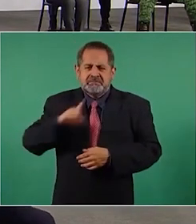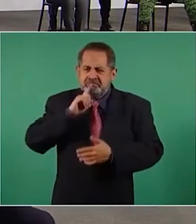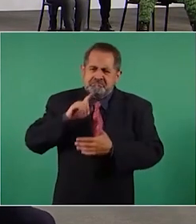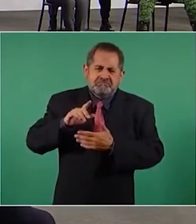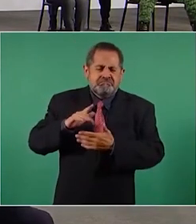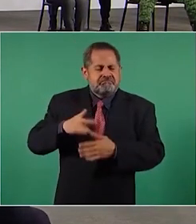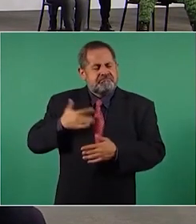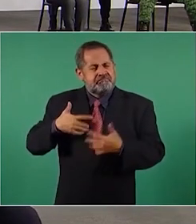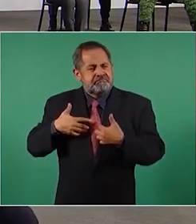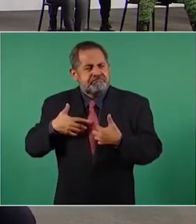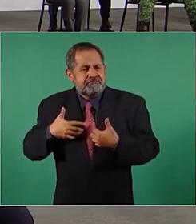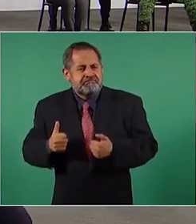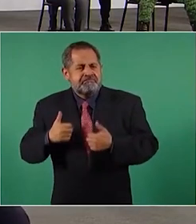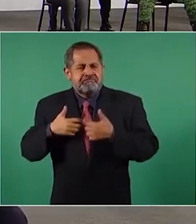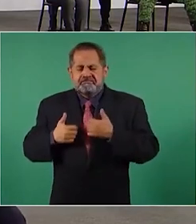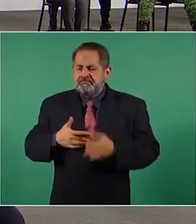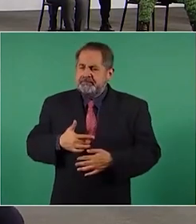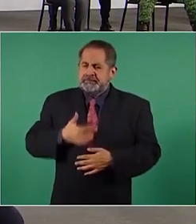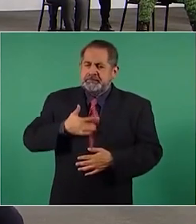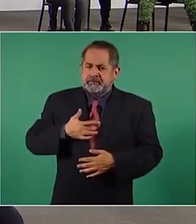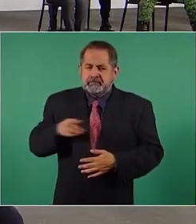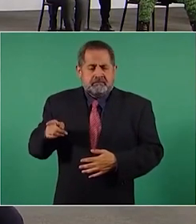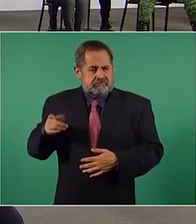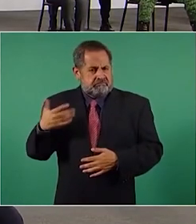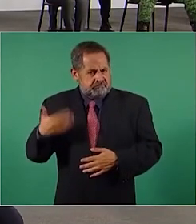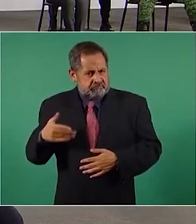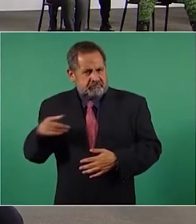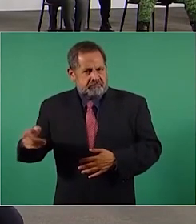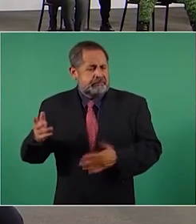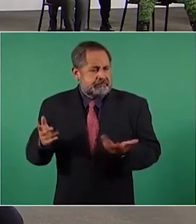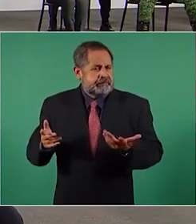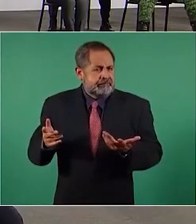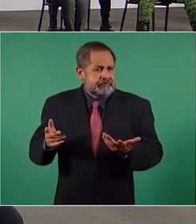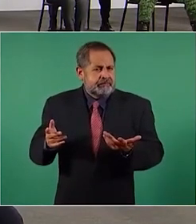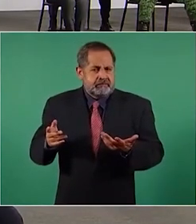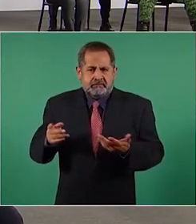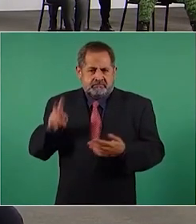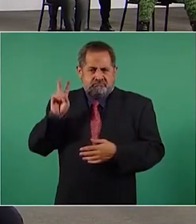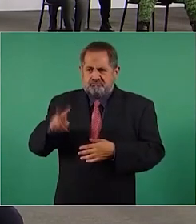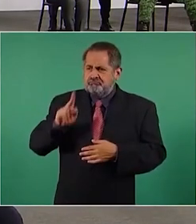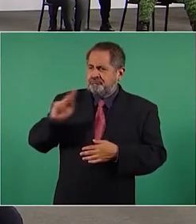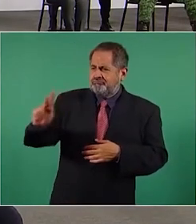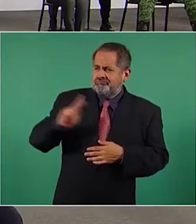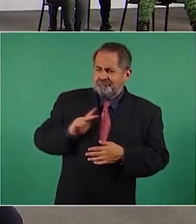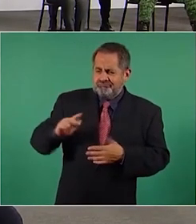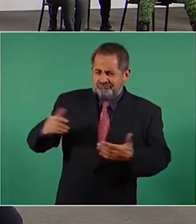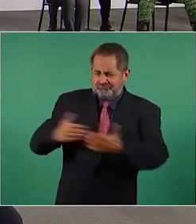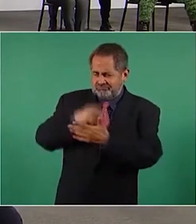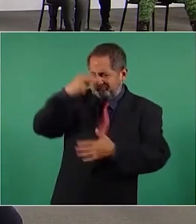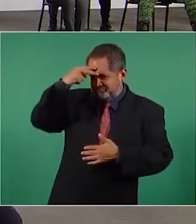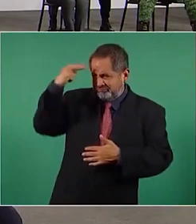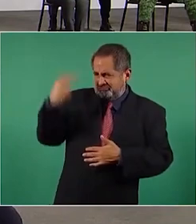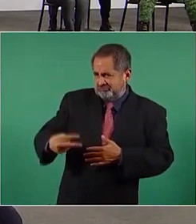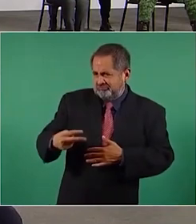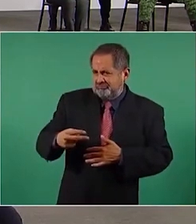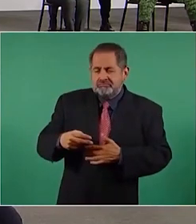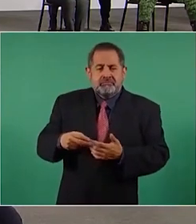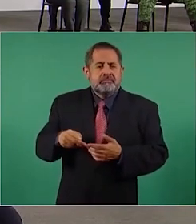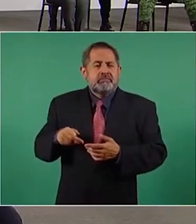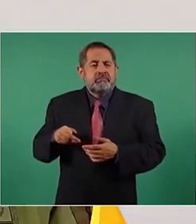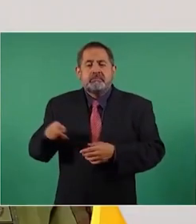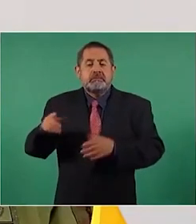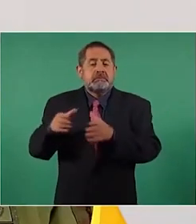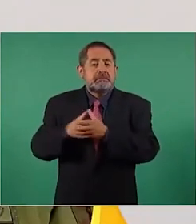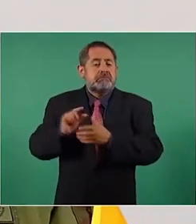porque es parte de nuestro pueblo. No es un ejército de élite,